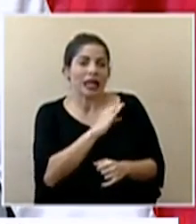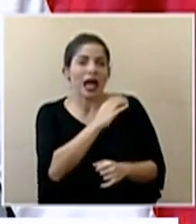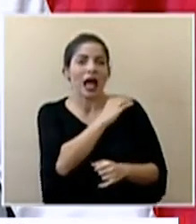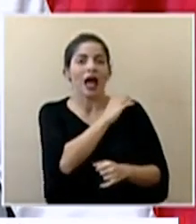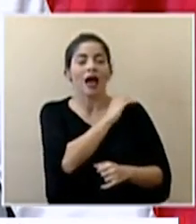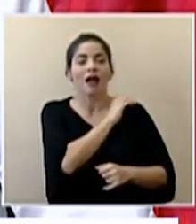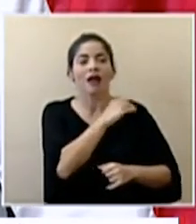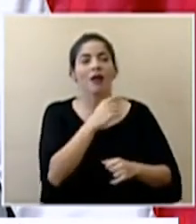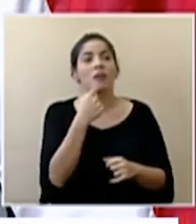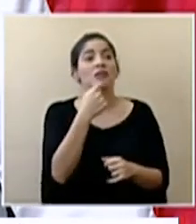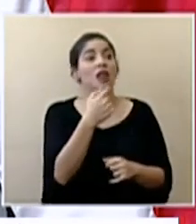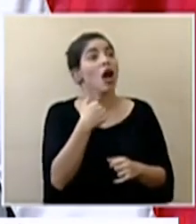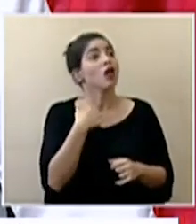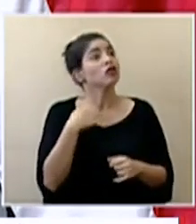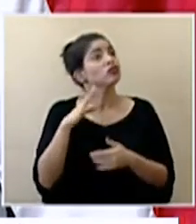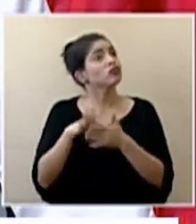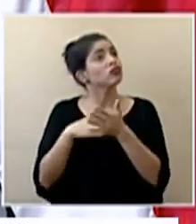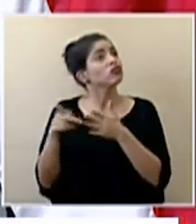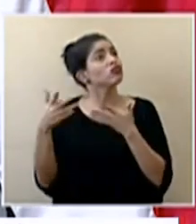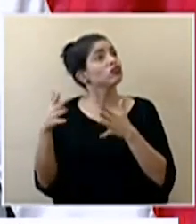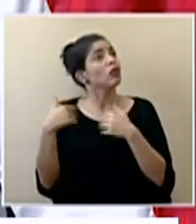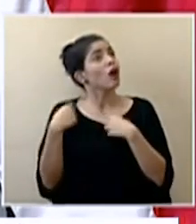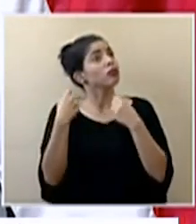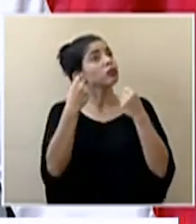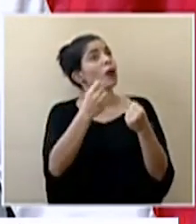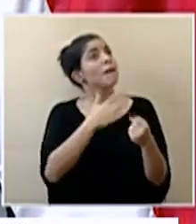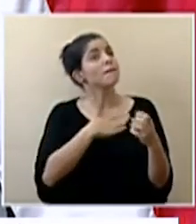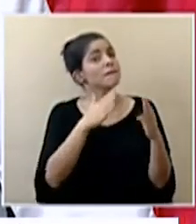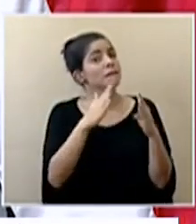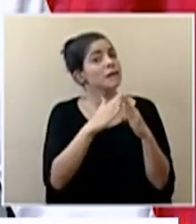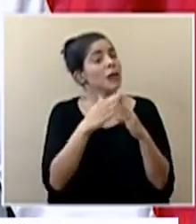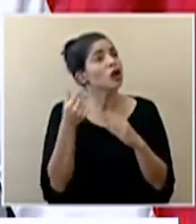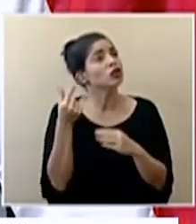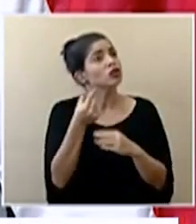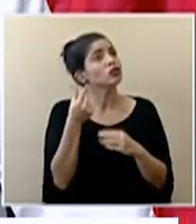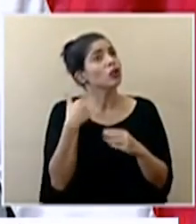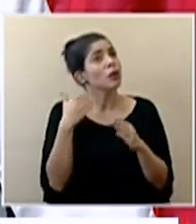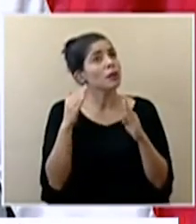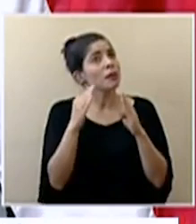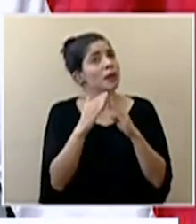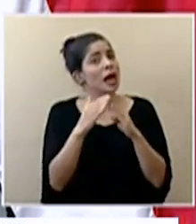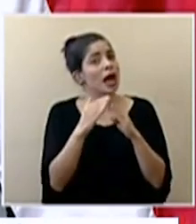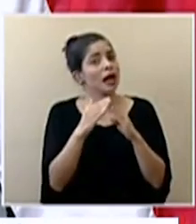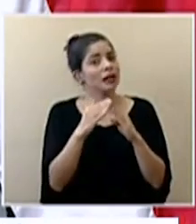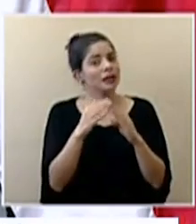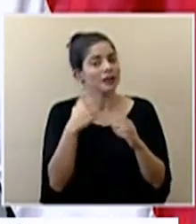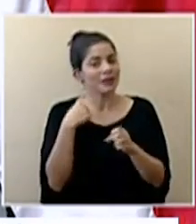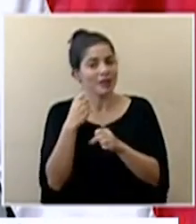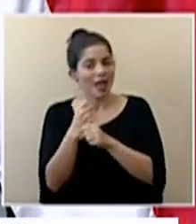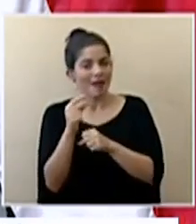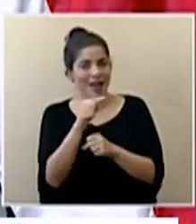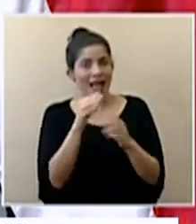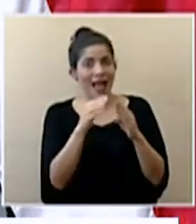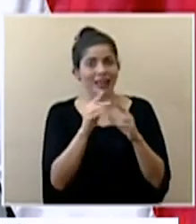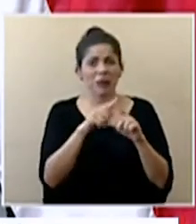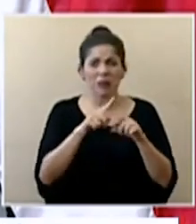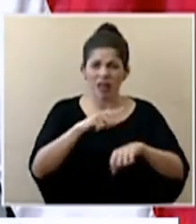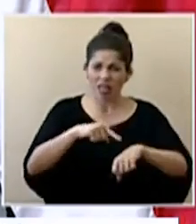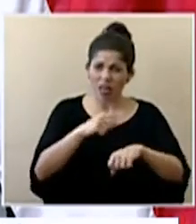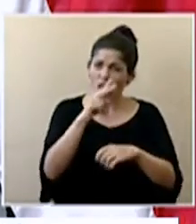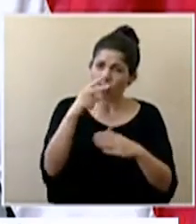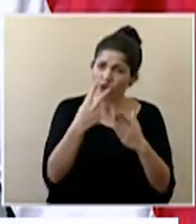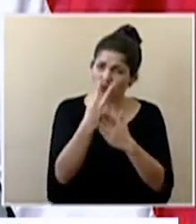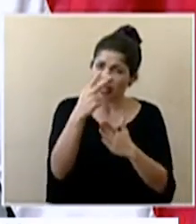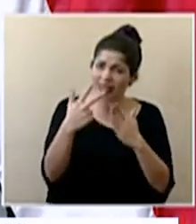ver que aunque vienen de una jornada laboral cercana a su casa de habitación el lugar de trabajo tardan hasta dos